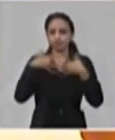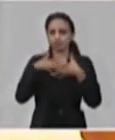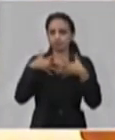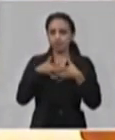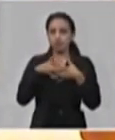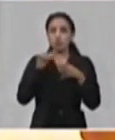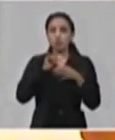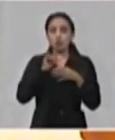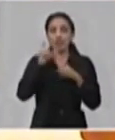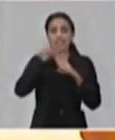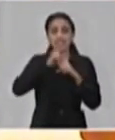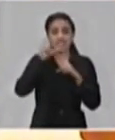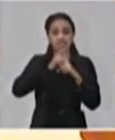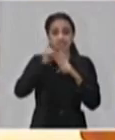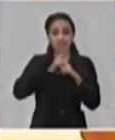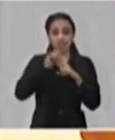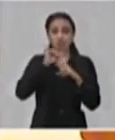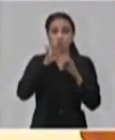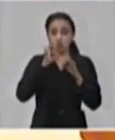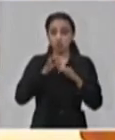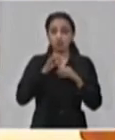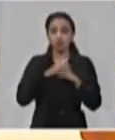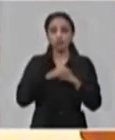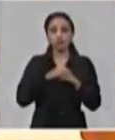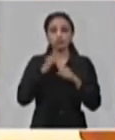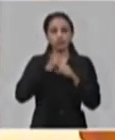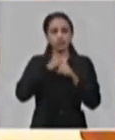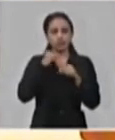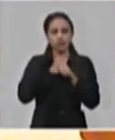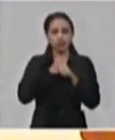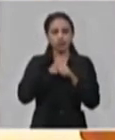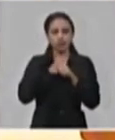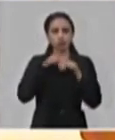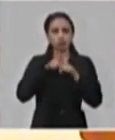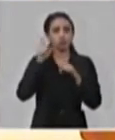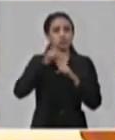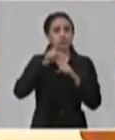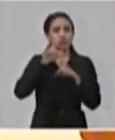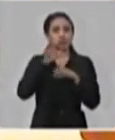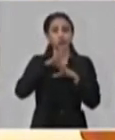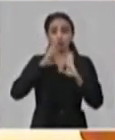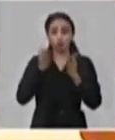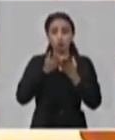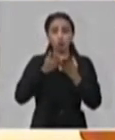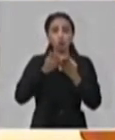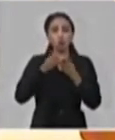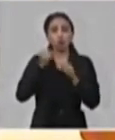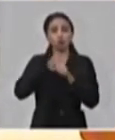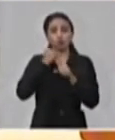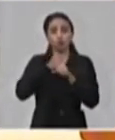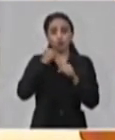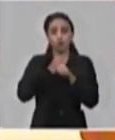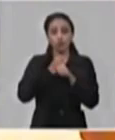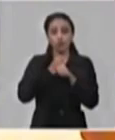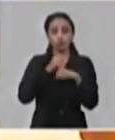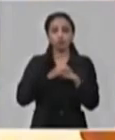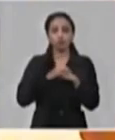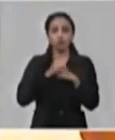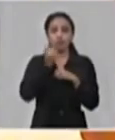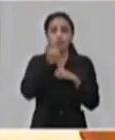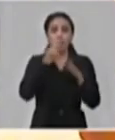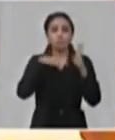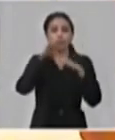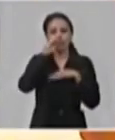que la Central de Trabajadores de Cuba, con sus sindicatos en todos los centros de trabajo, así como los